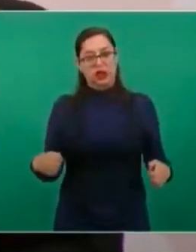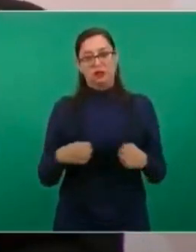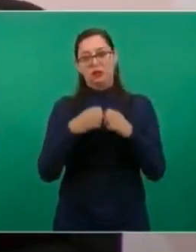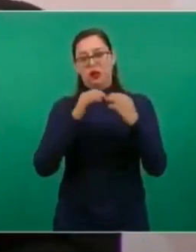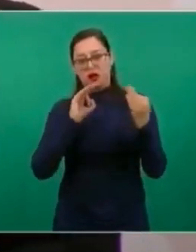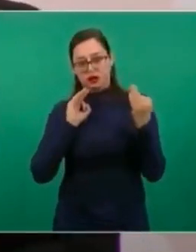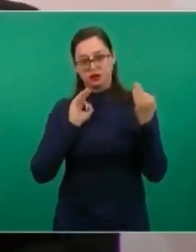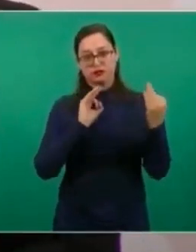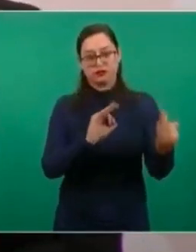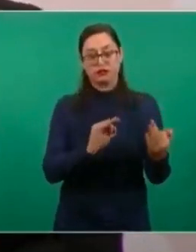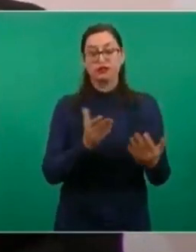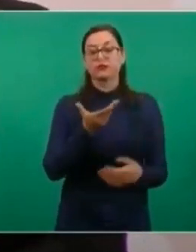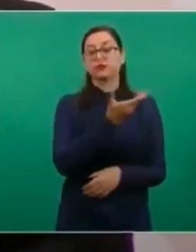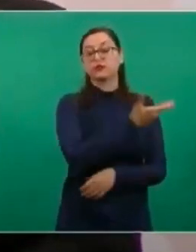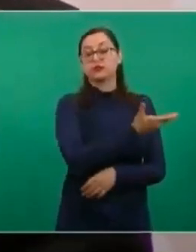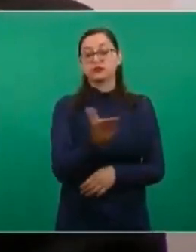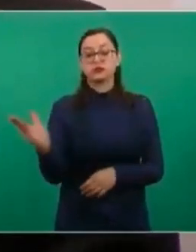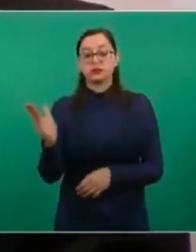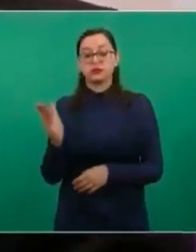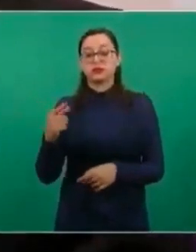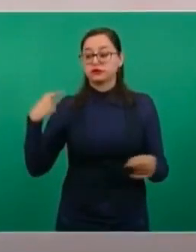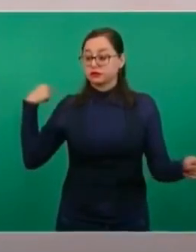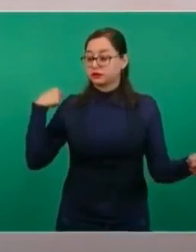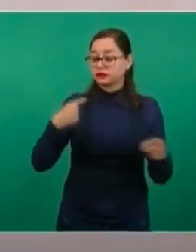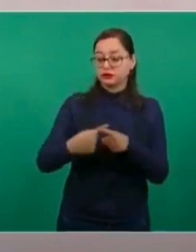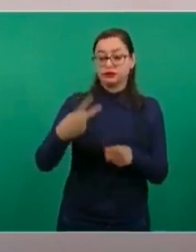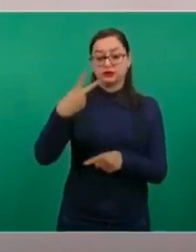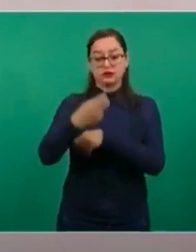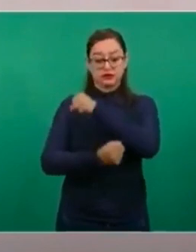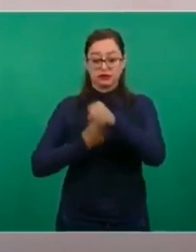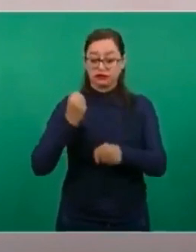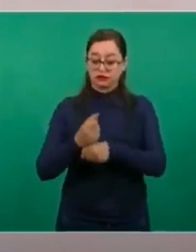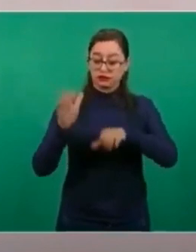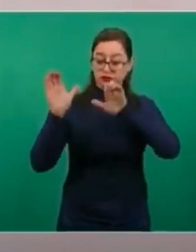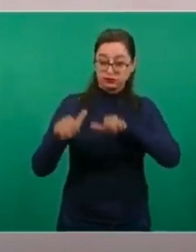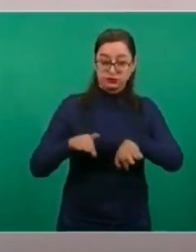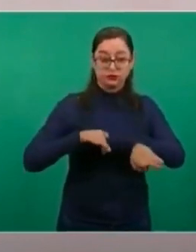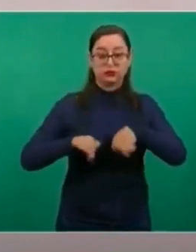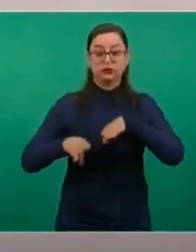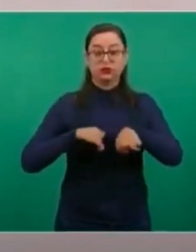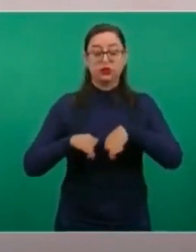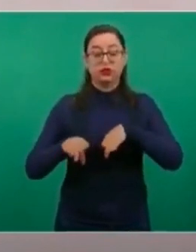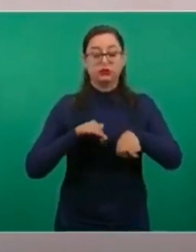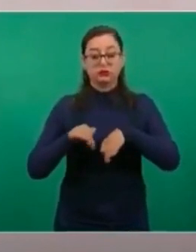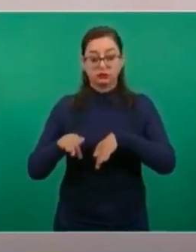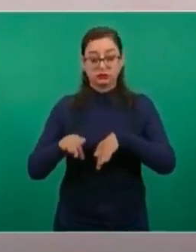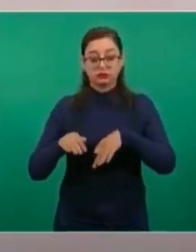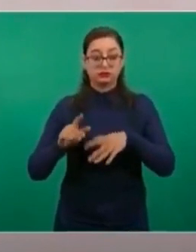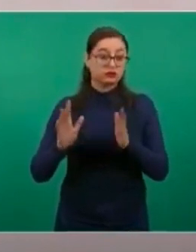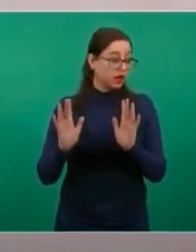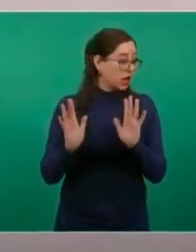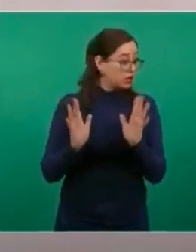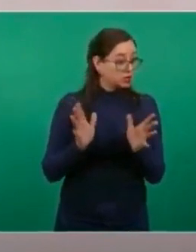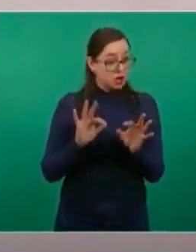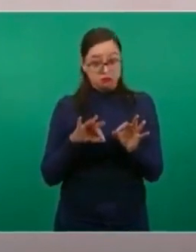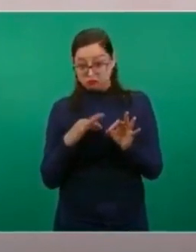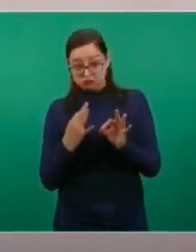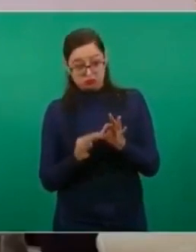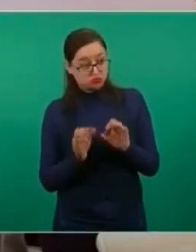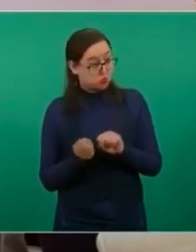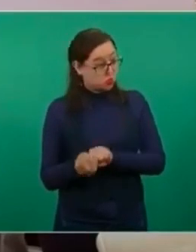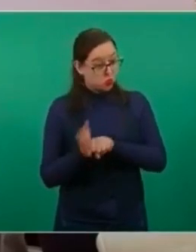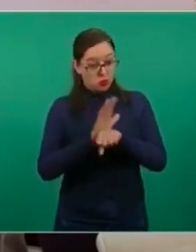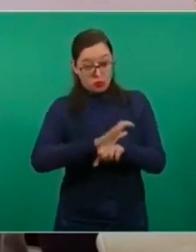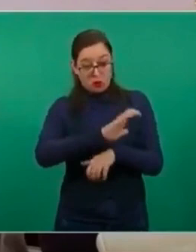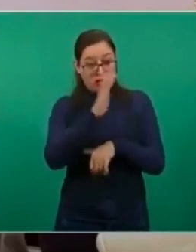puedo decir a los trabajadores que nos ayudaron en momentos difíciles, que no vamos a despedir a